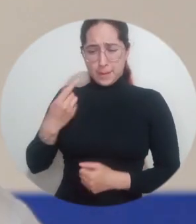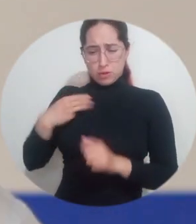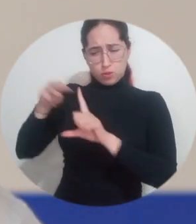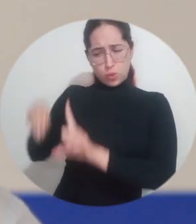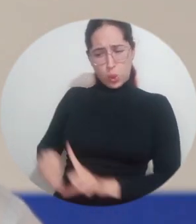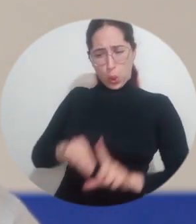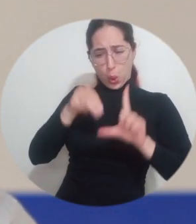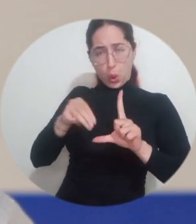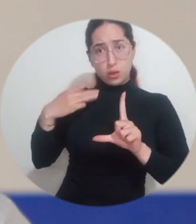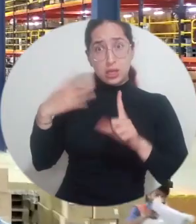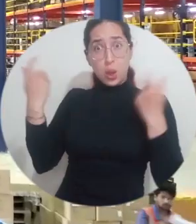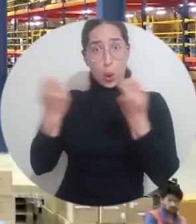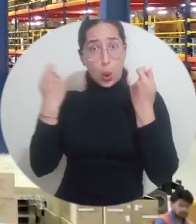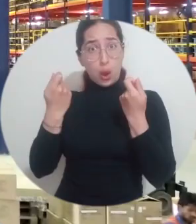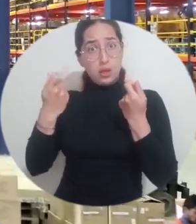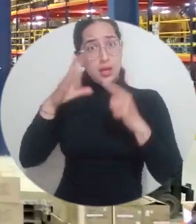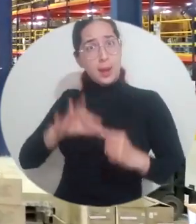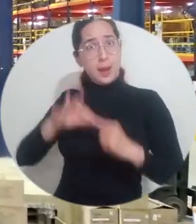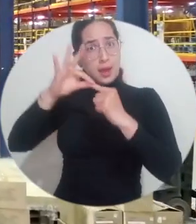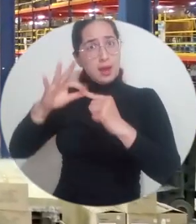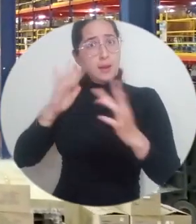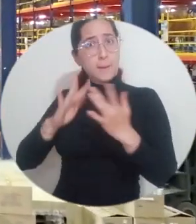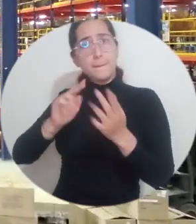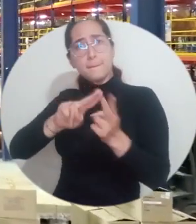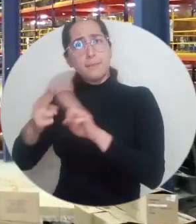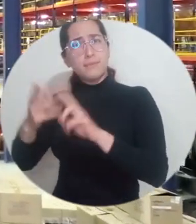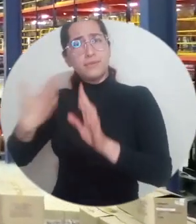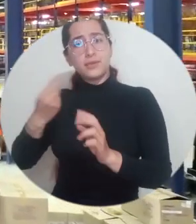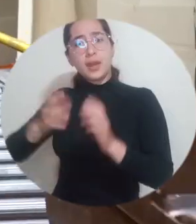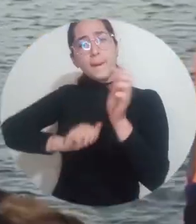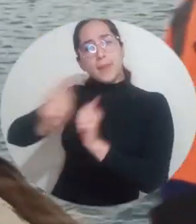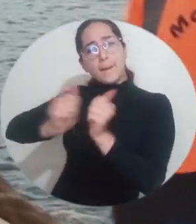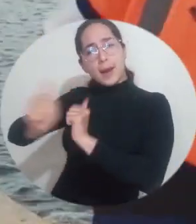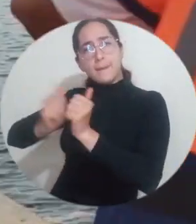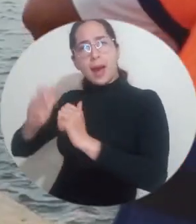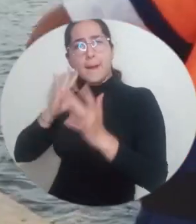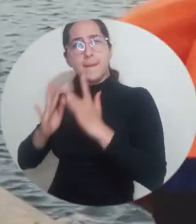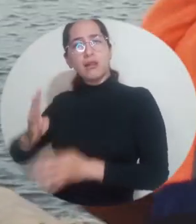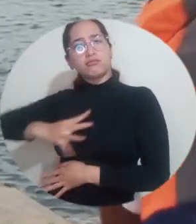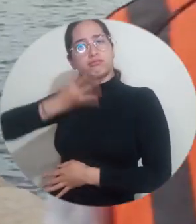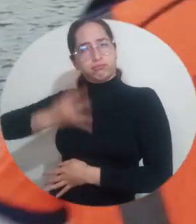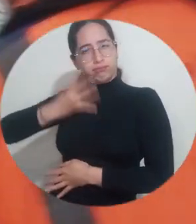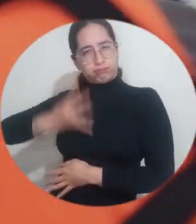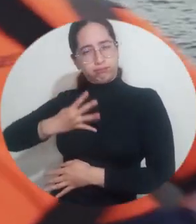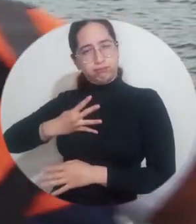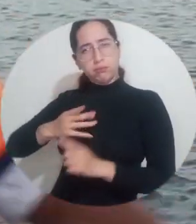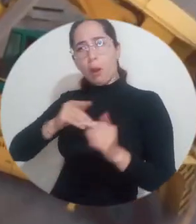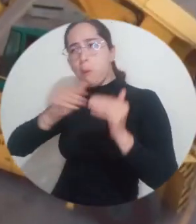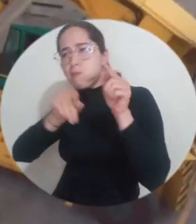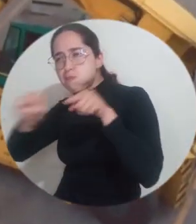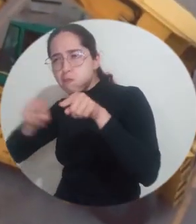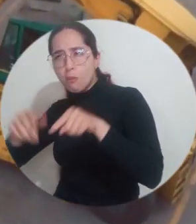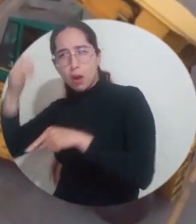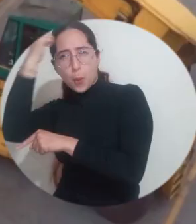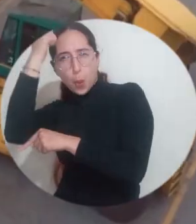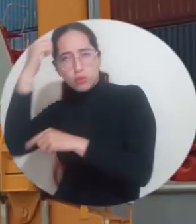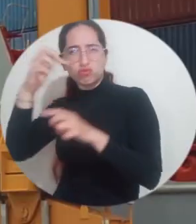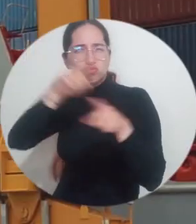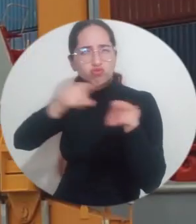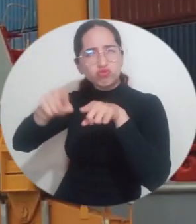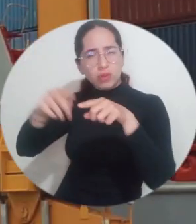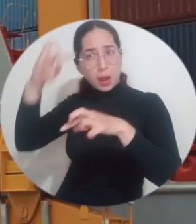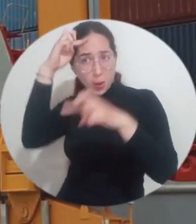corte, que fue una corte especial porque se trató de la validación por competencias y profesionales del área.